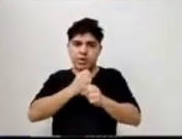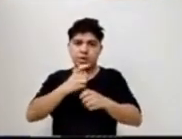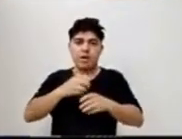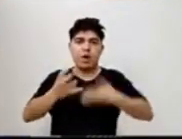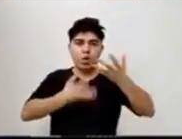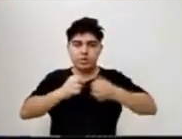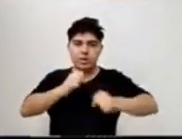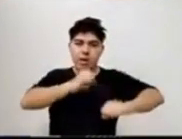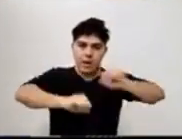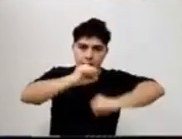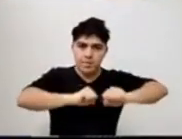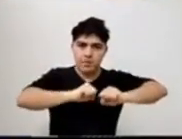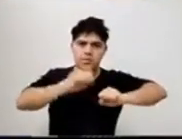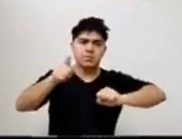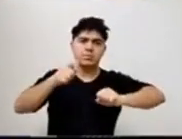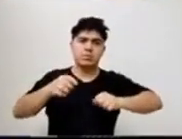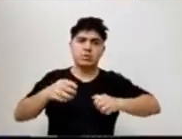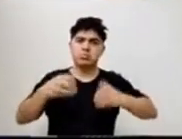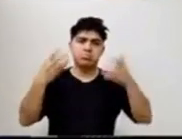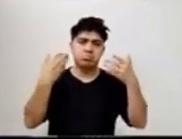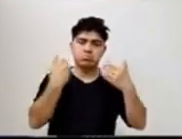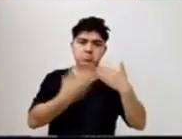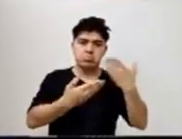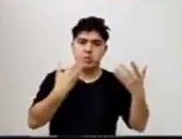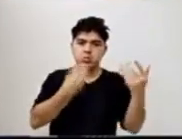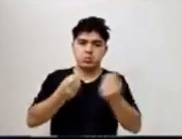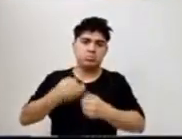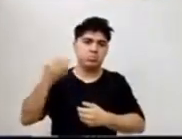limpieza, que nos atendieron, espectacular. Gracias.